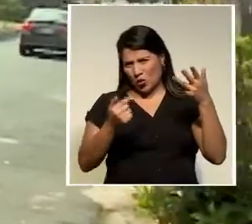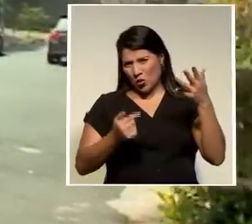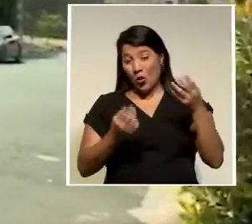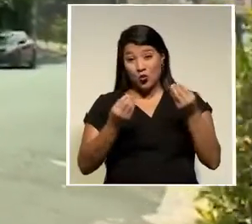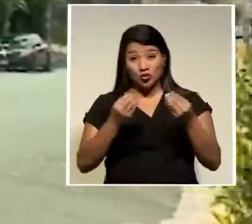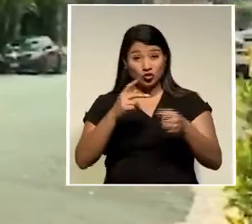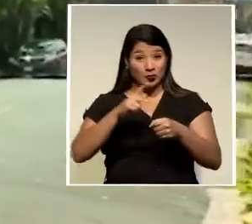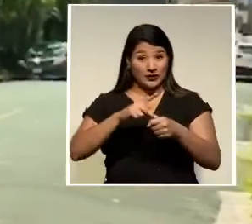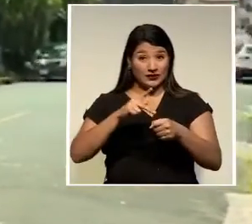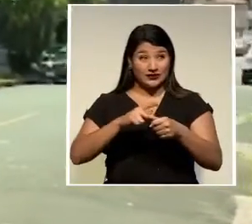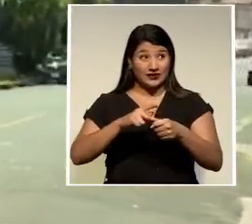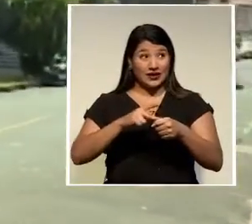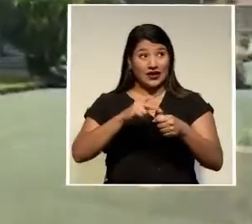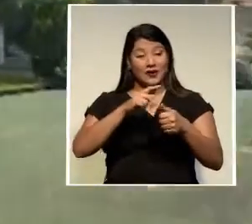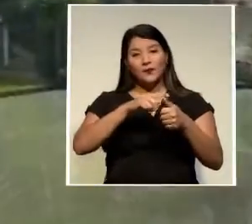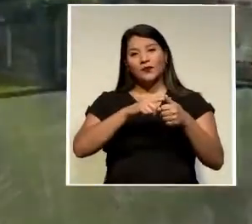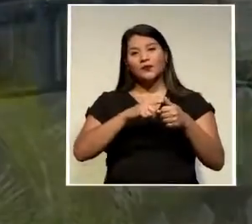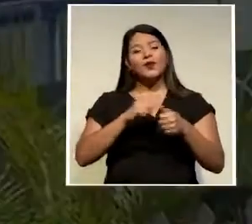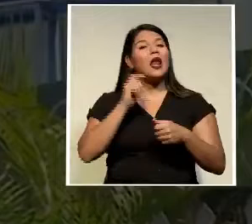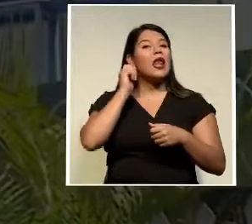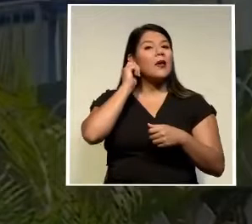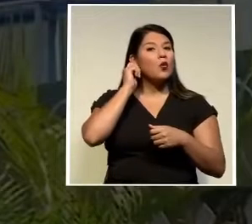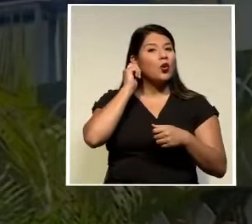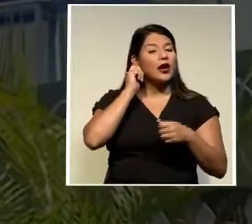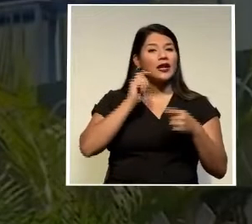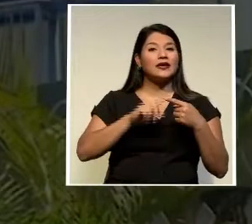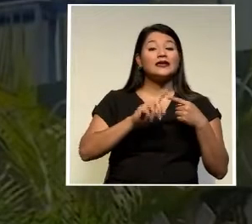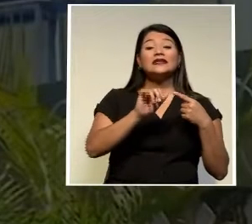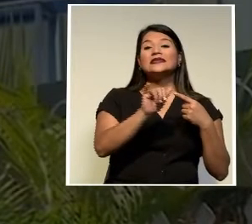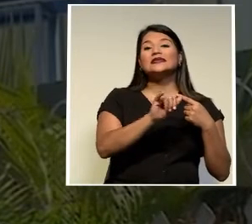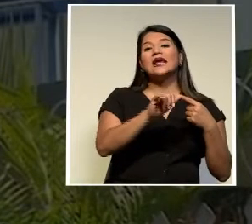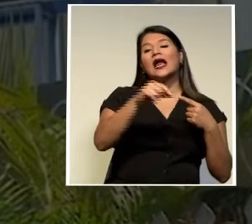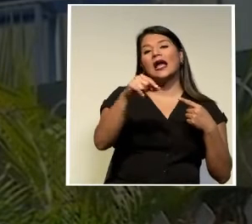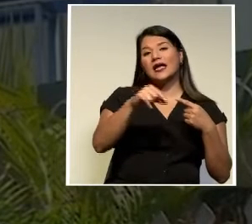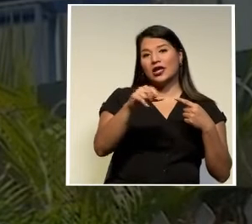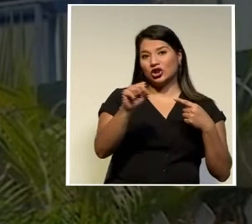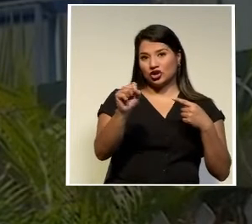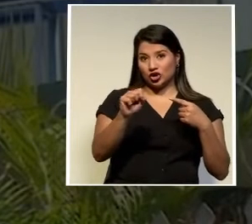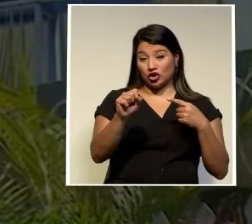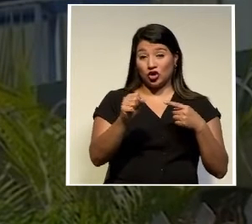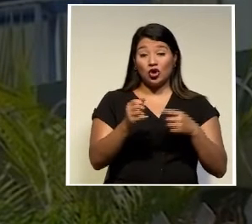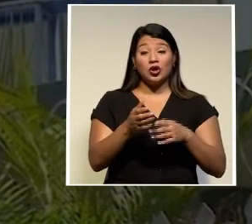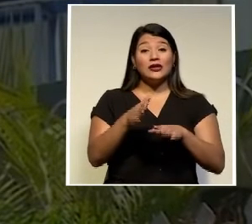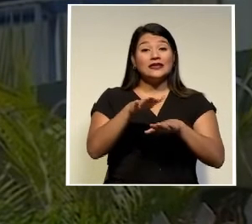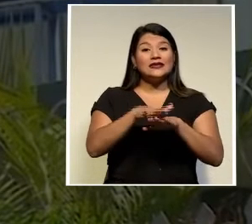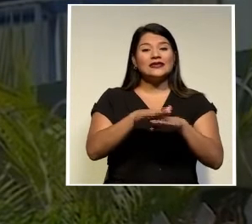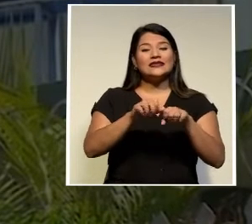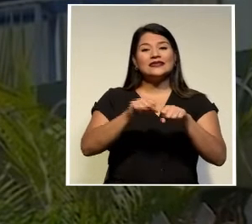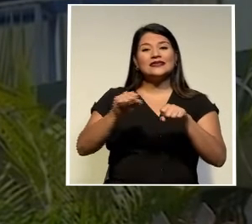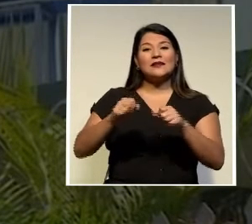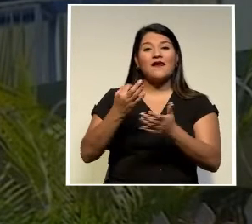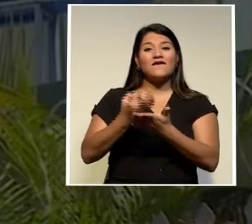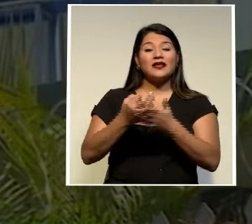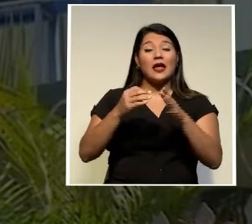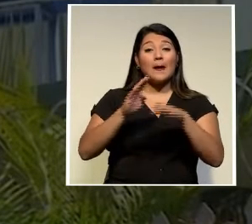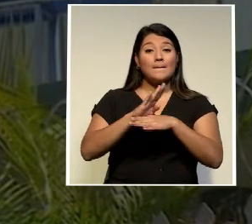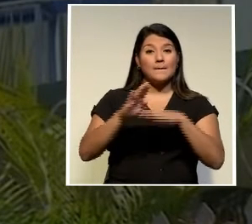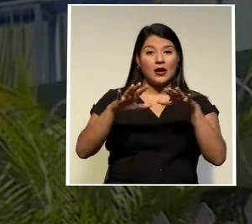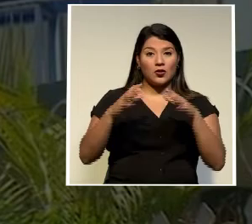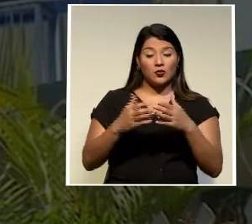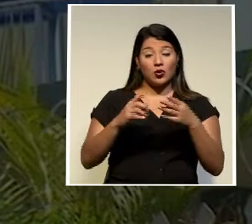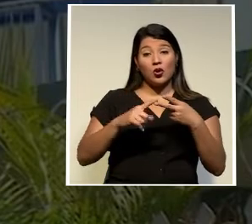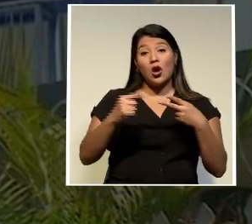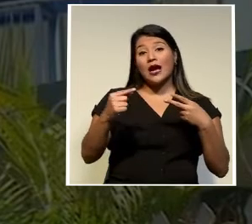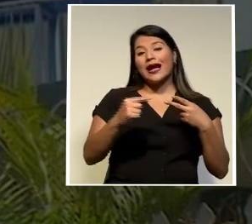formalmente se inscribieron las mujeres son Yara Quiroz Soto especialista del sistema financiero del banco mundial Gaudi